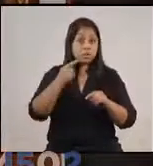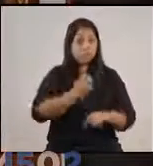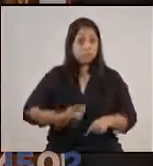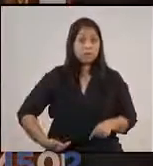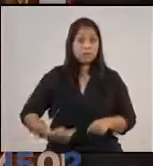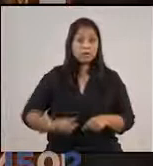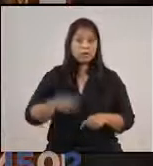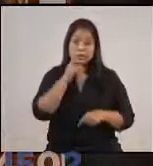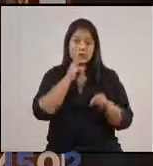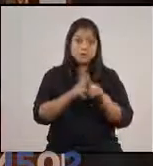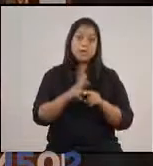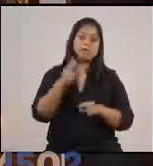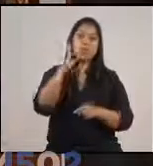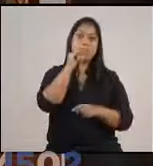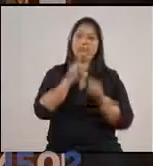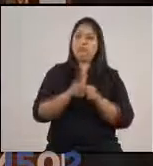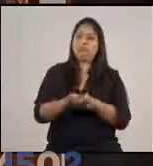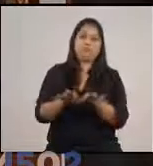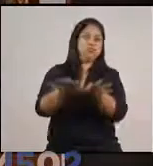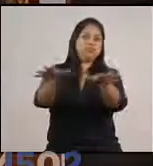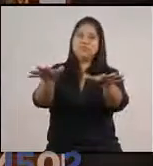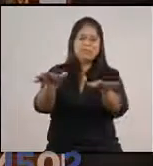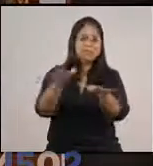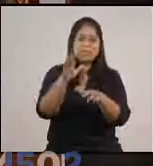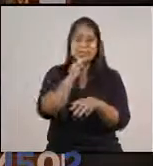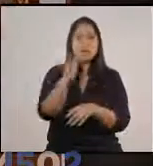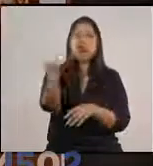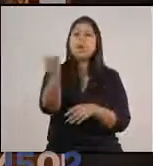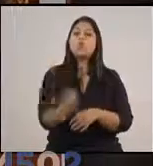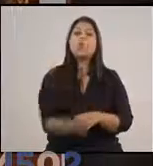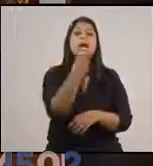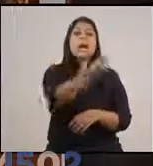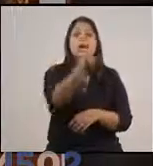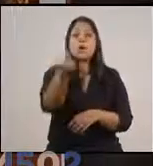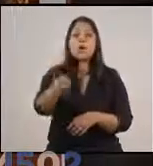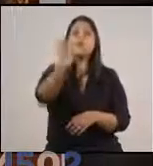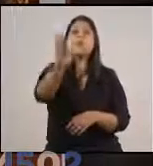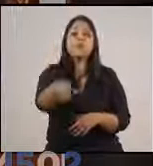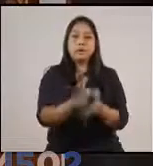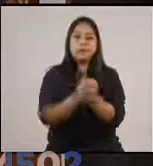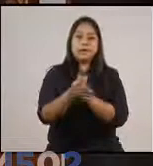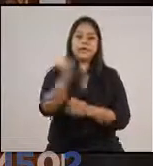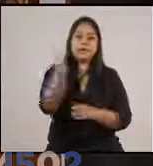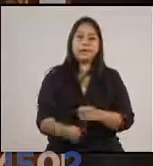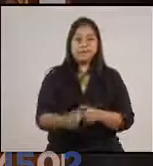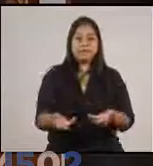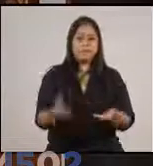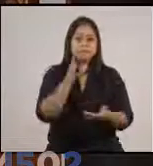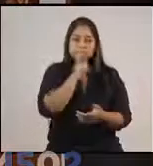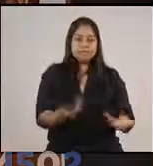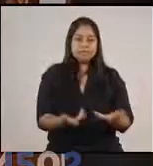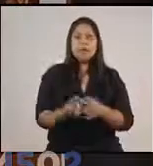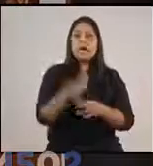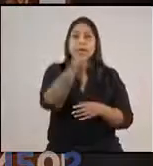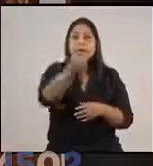no podemos llegar a todos los lugares. No podemos obligar a cada quien en su casa que se lave las manos. No podemos obligar a